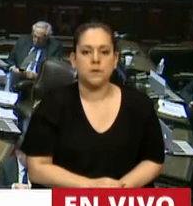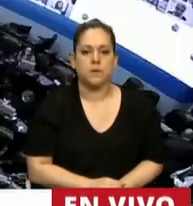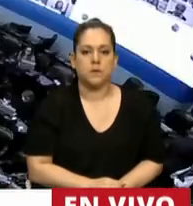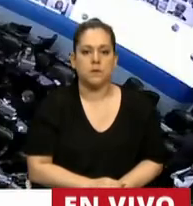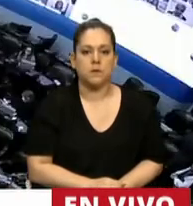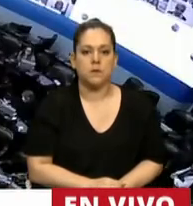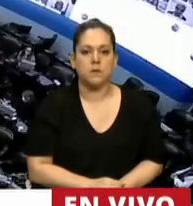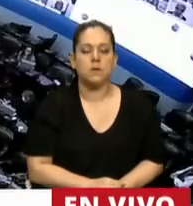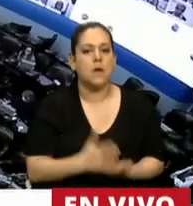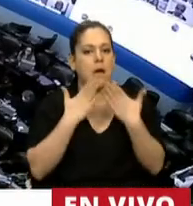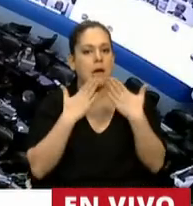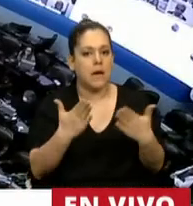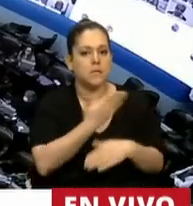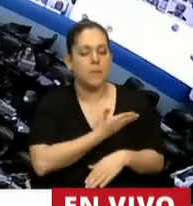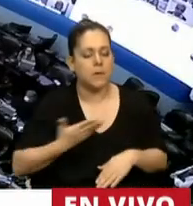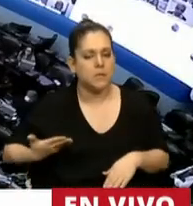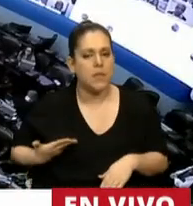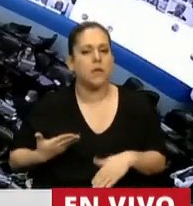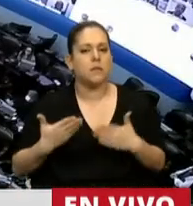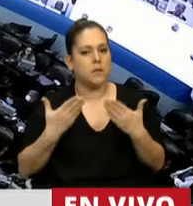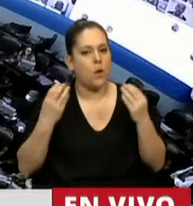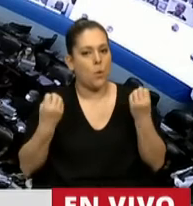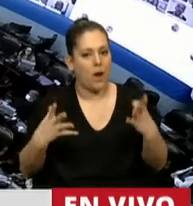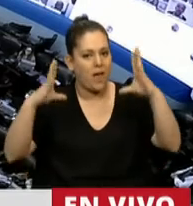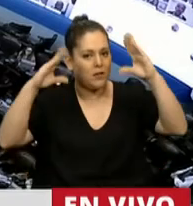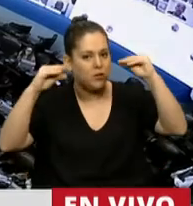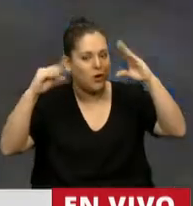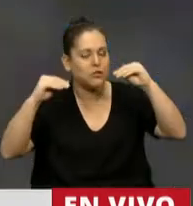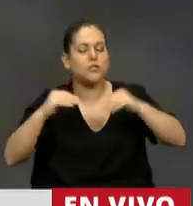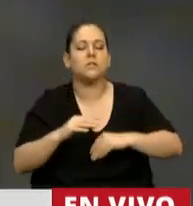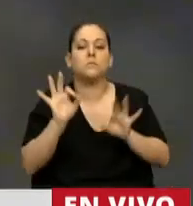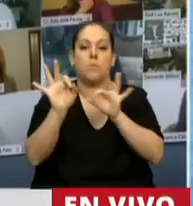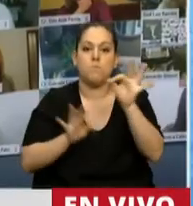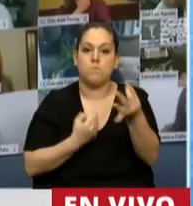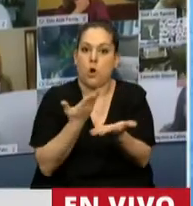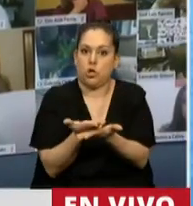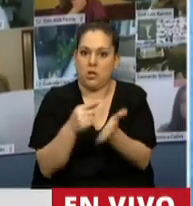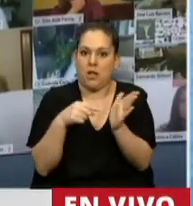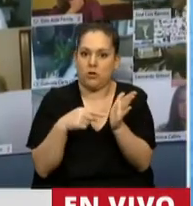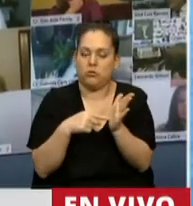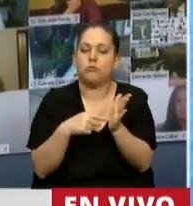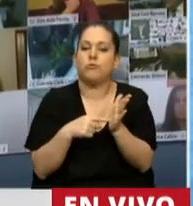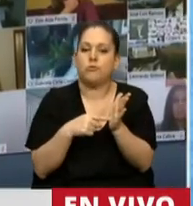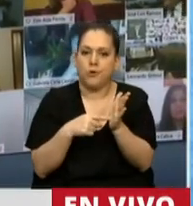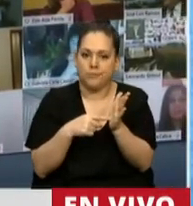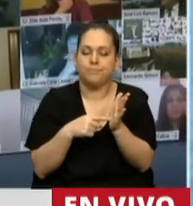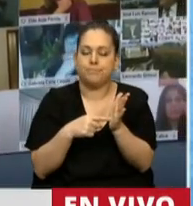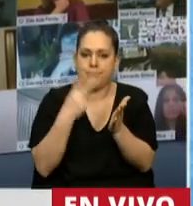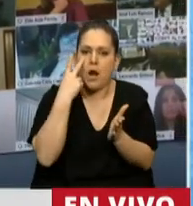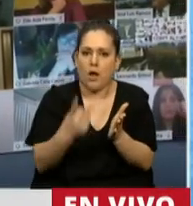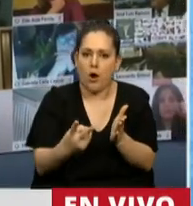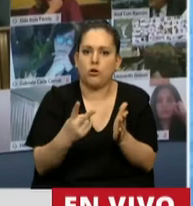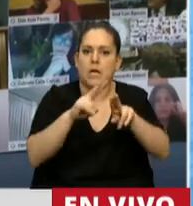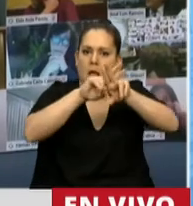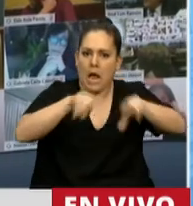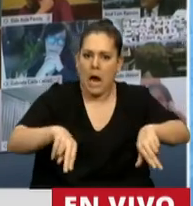Gracias, presidente. Buenas noches. Bueno, el proyecto que estamos tratando de reconocer la labor de los